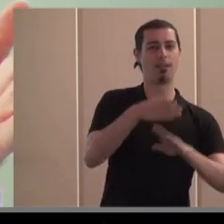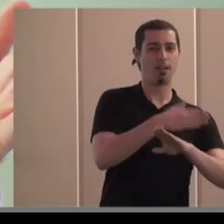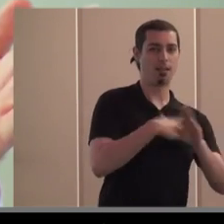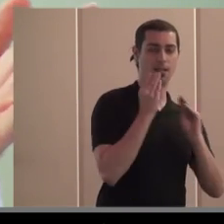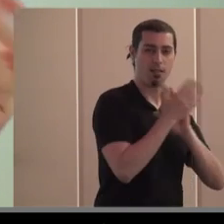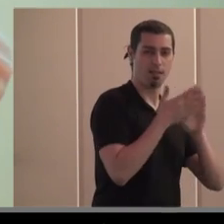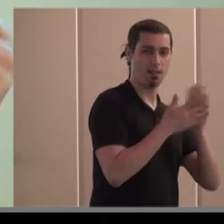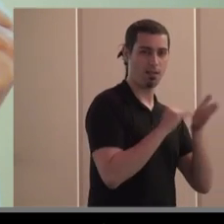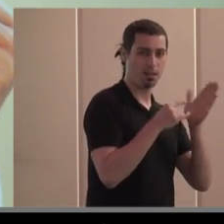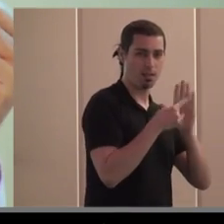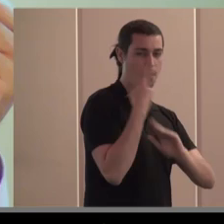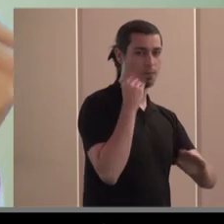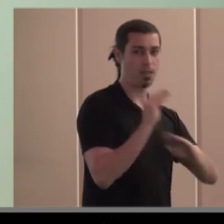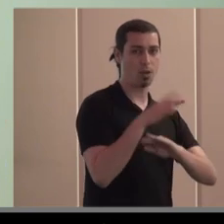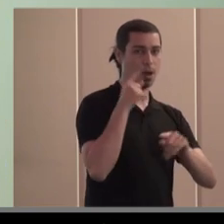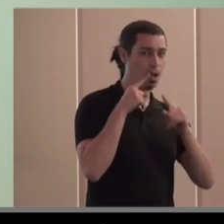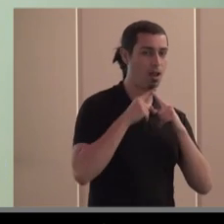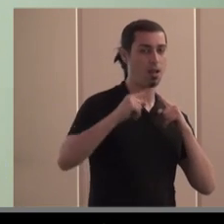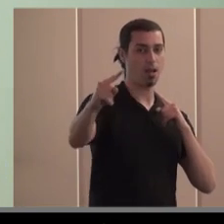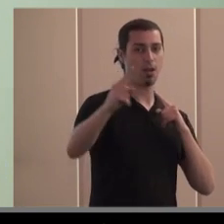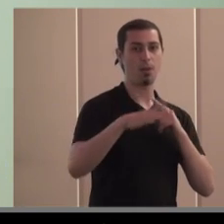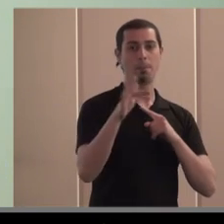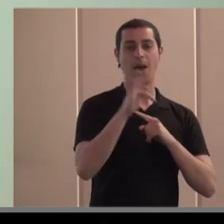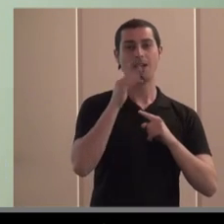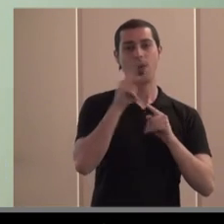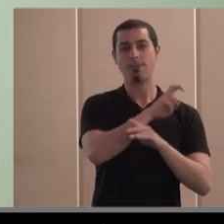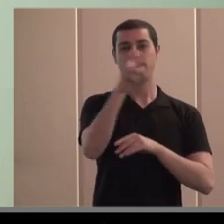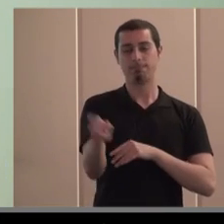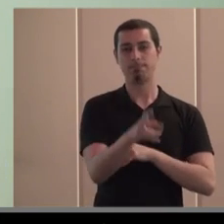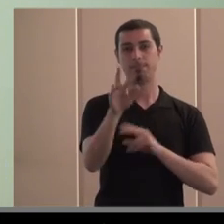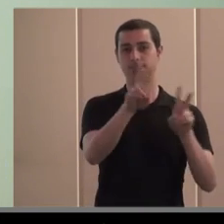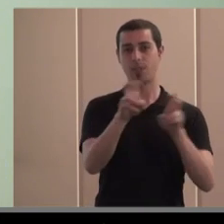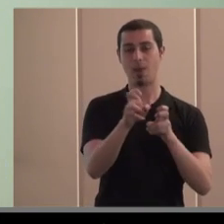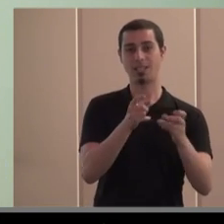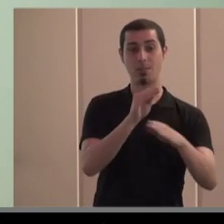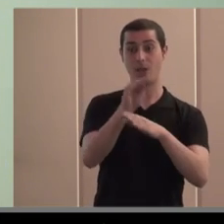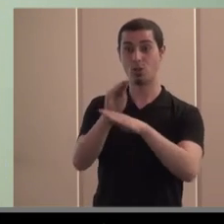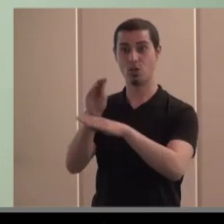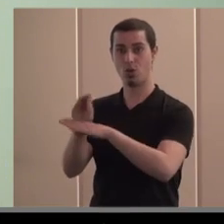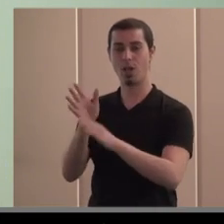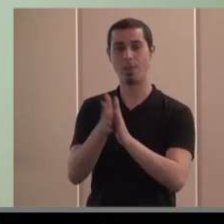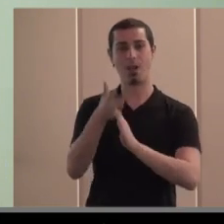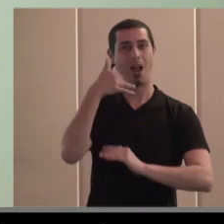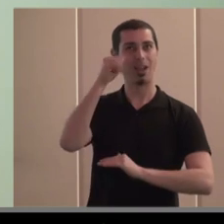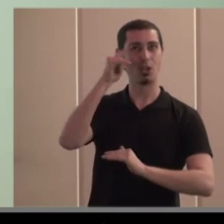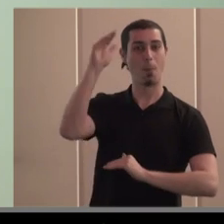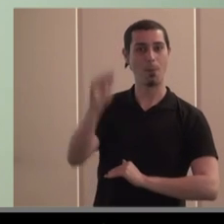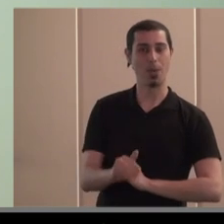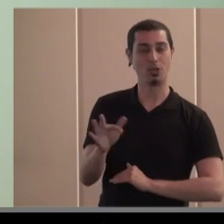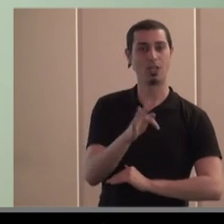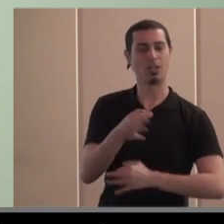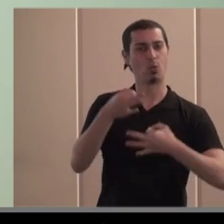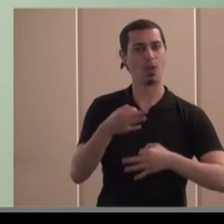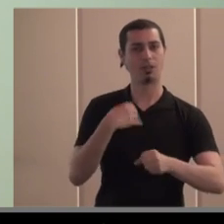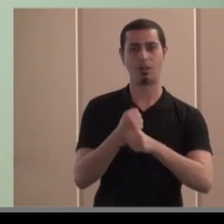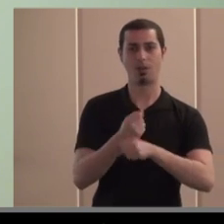estrategia financiera de la organización a largo plazo y que diversifiquemos las inversiones para reducir los riesgos y garantizar el trabajo de